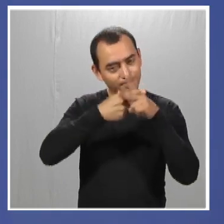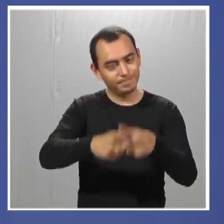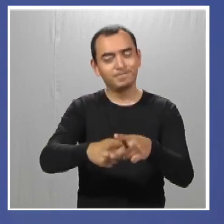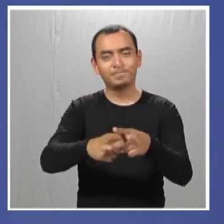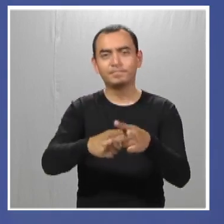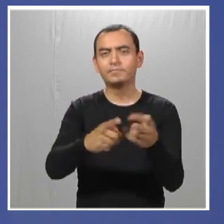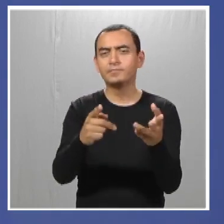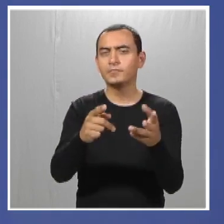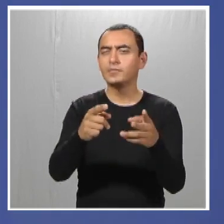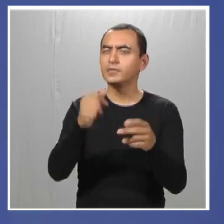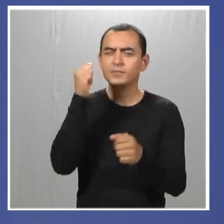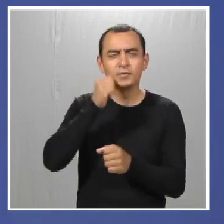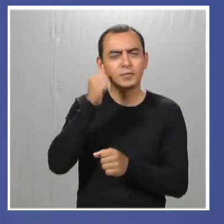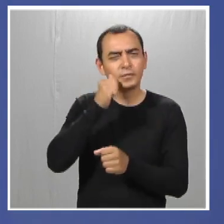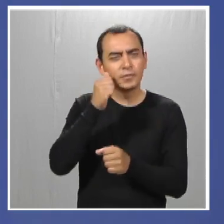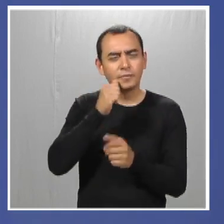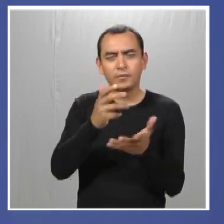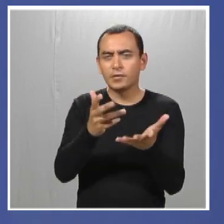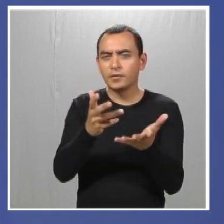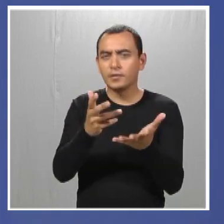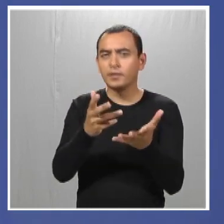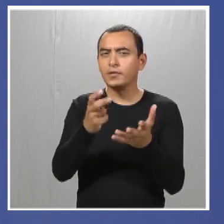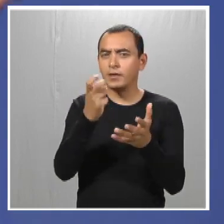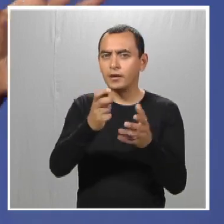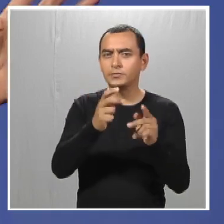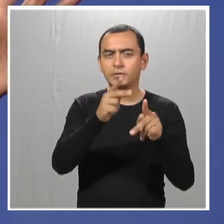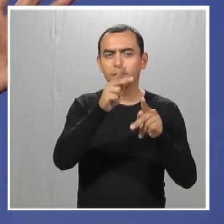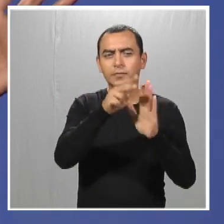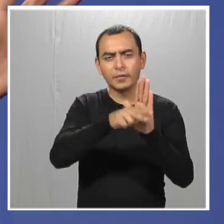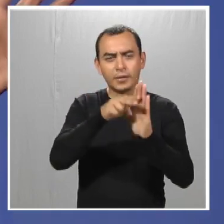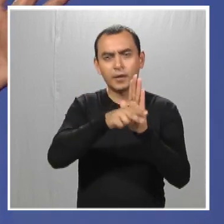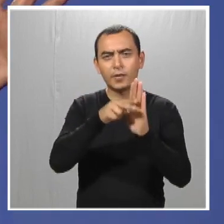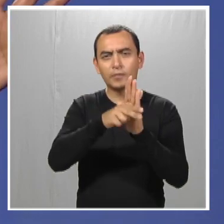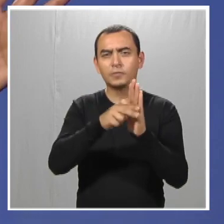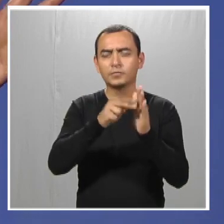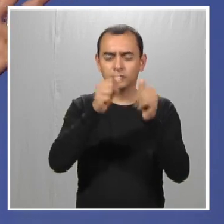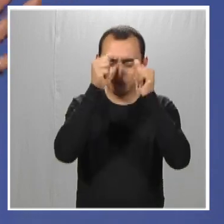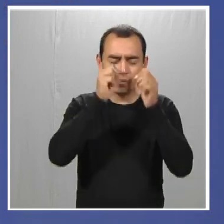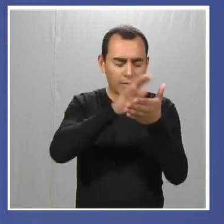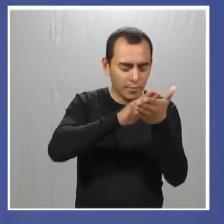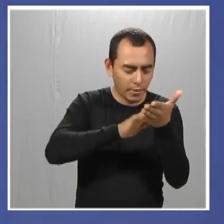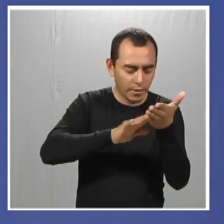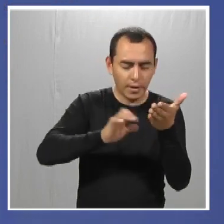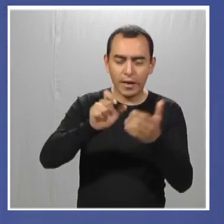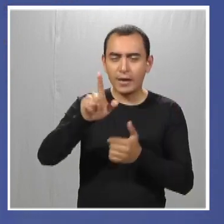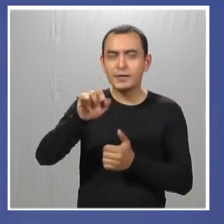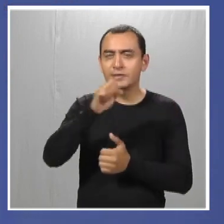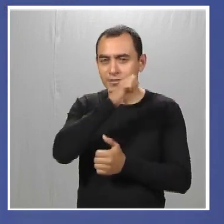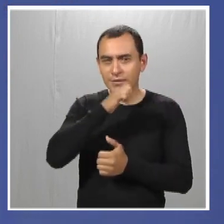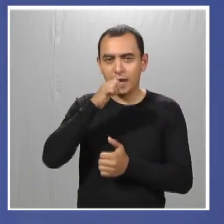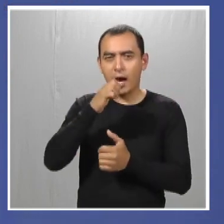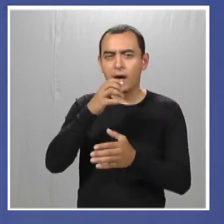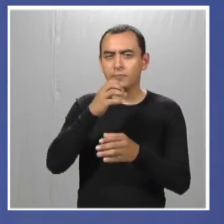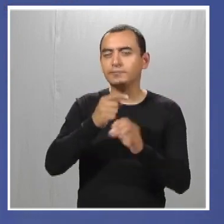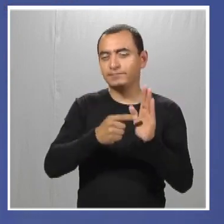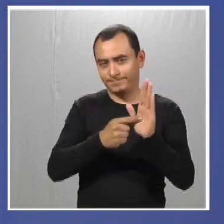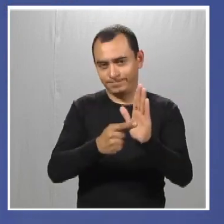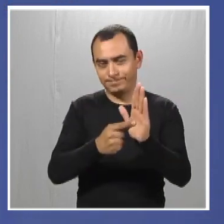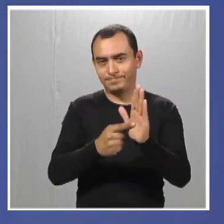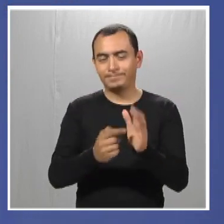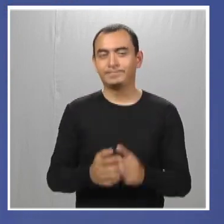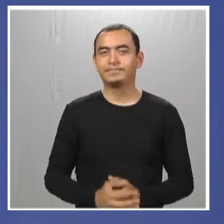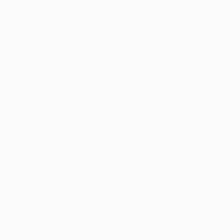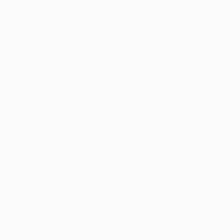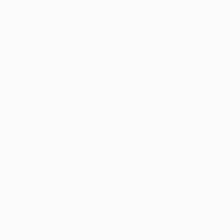vamos a iniciar. Y como iniciamos siempre, tenemos parte de estas cápsulas del sistema braille que tiene Elisa Huerta y vamos a ver qué letras nos